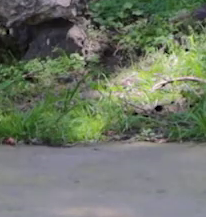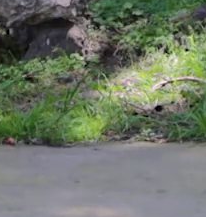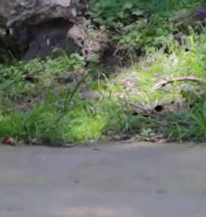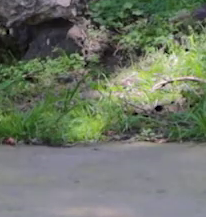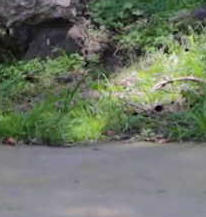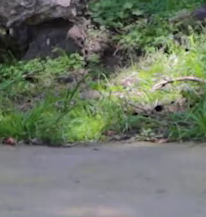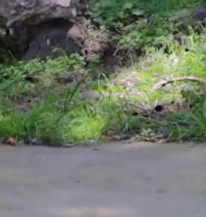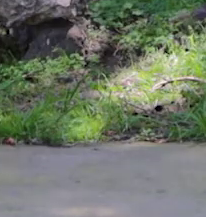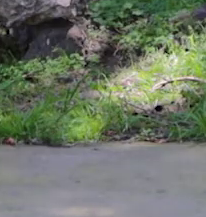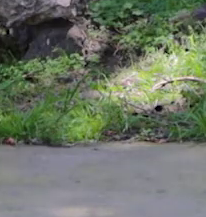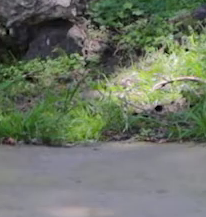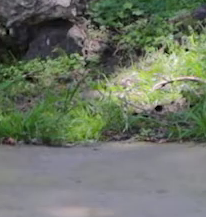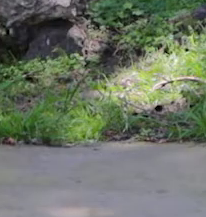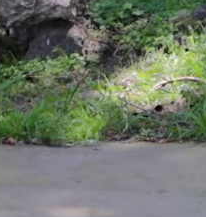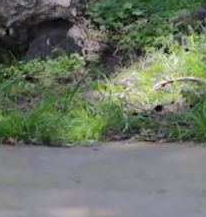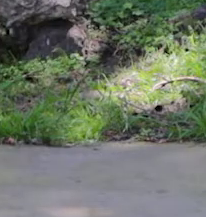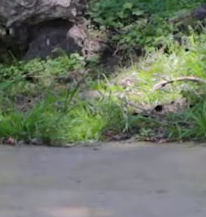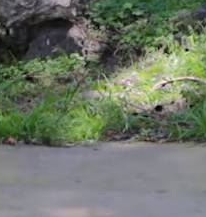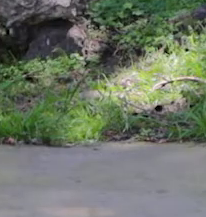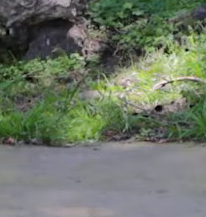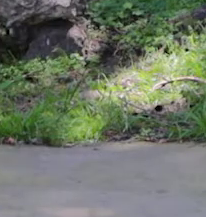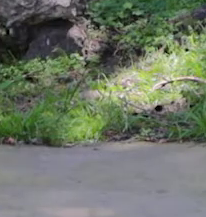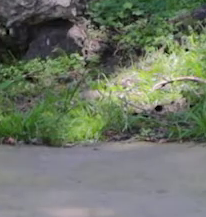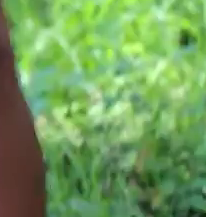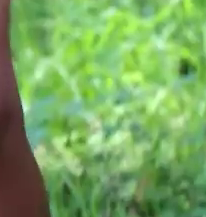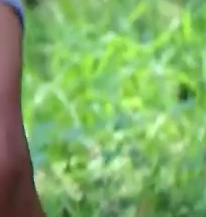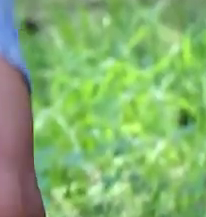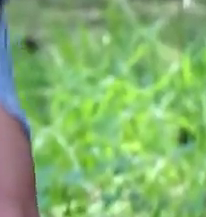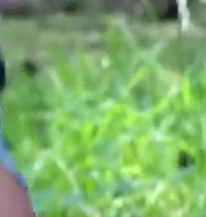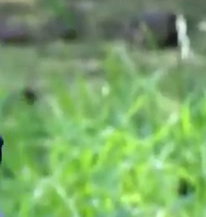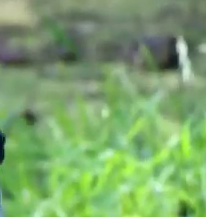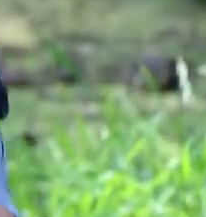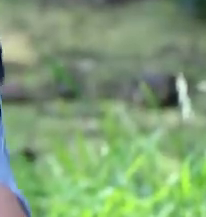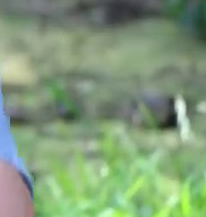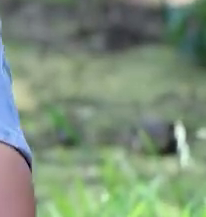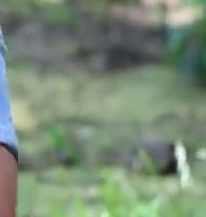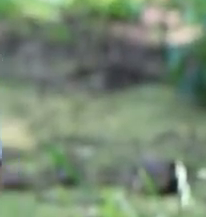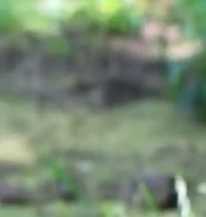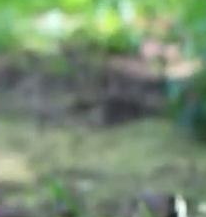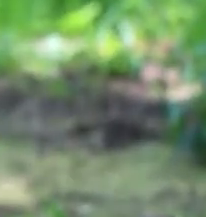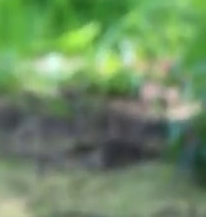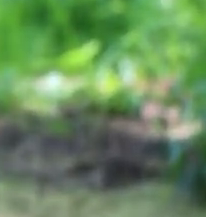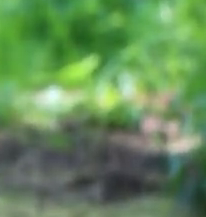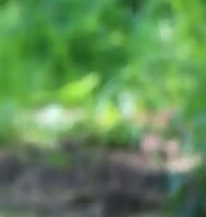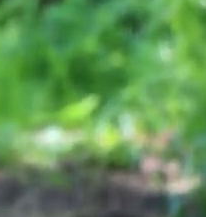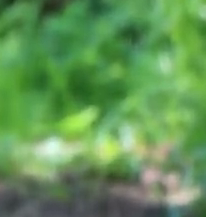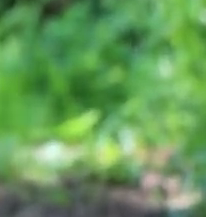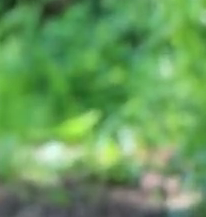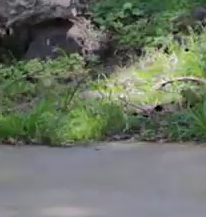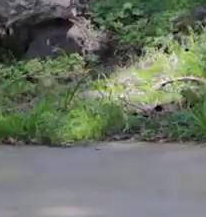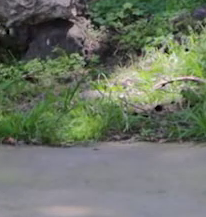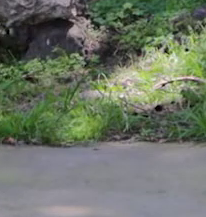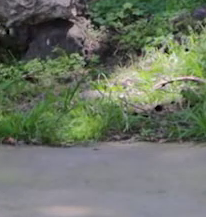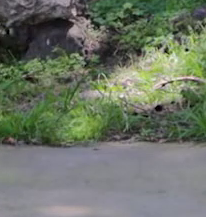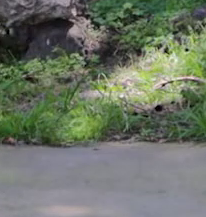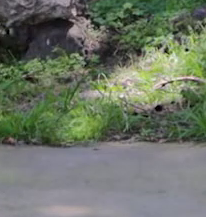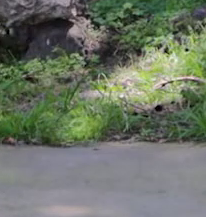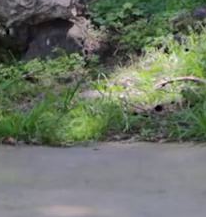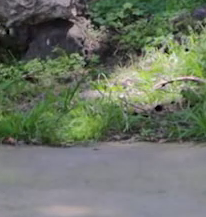más. Bien trabajado. Respira. Bien. Una más. Bien.